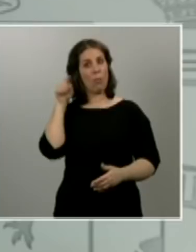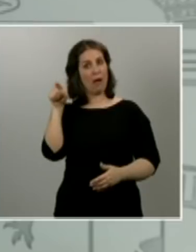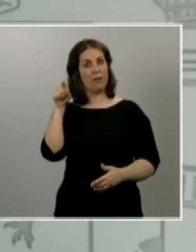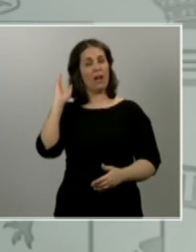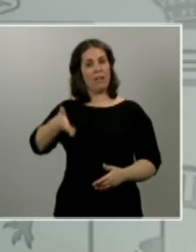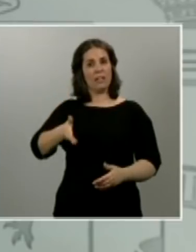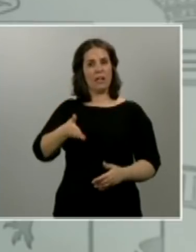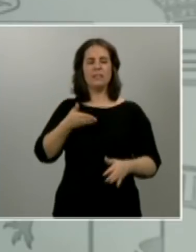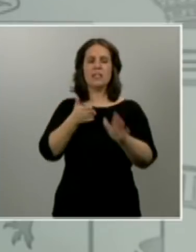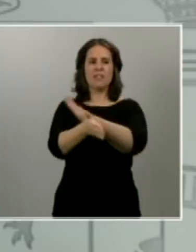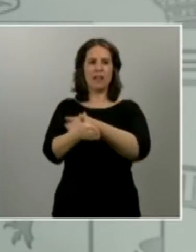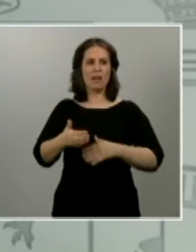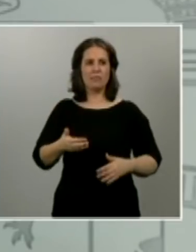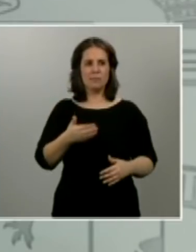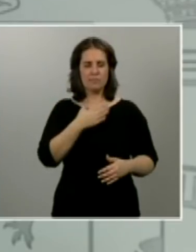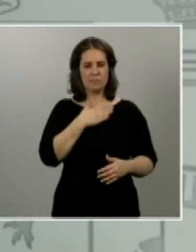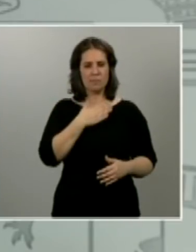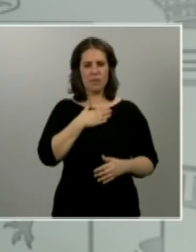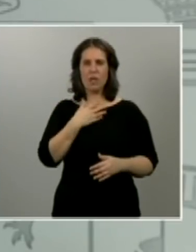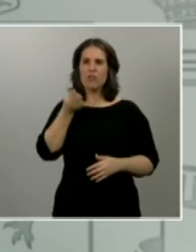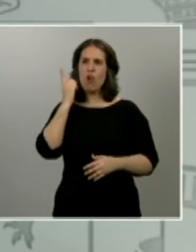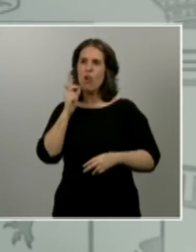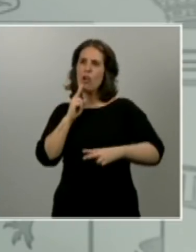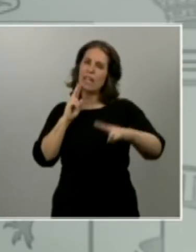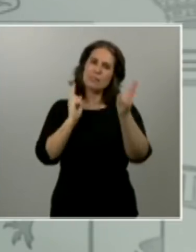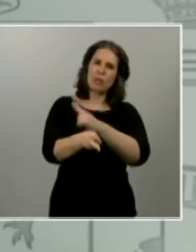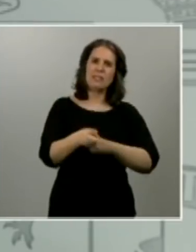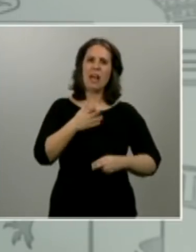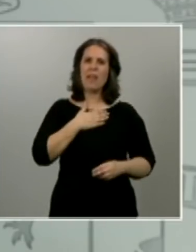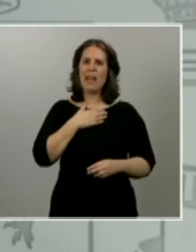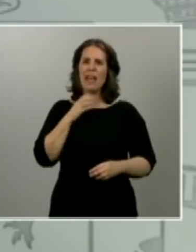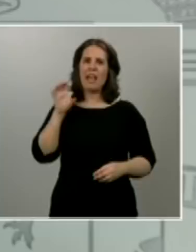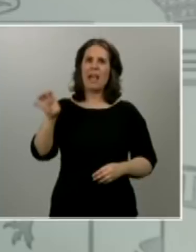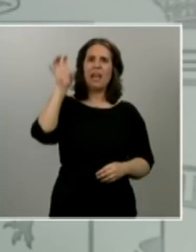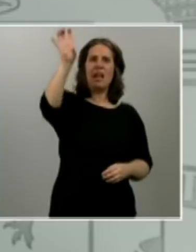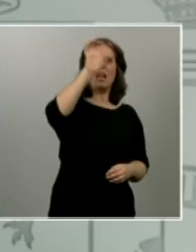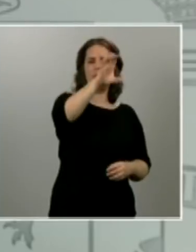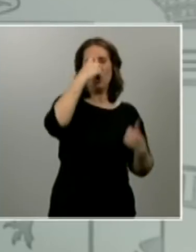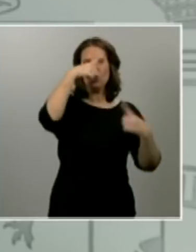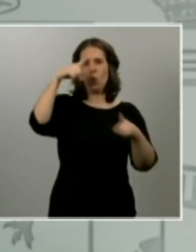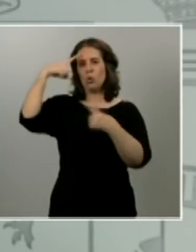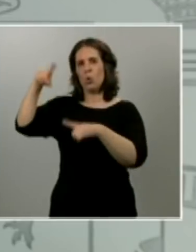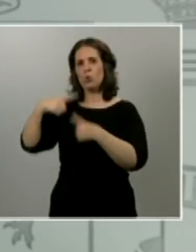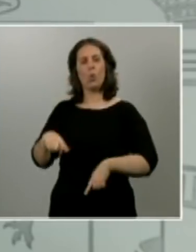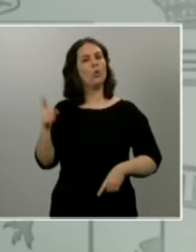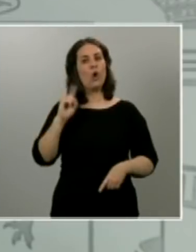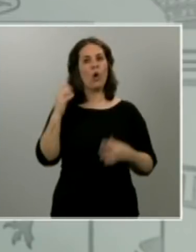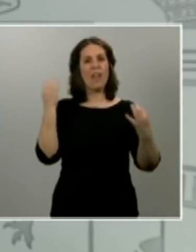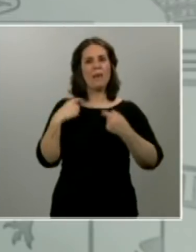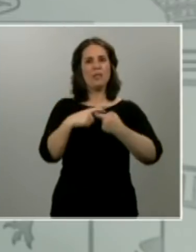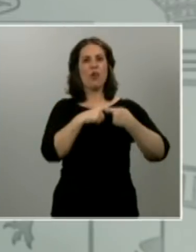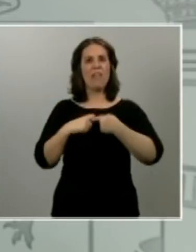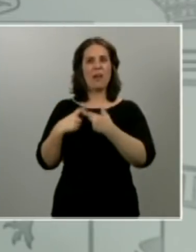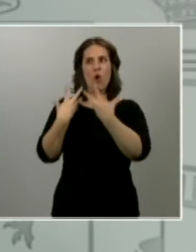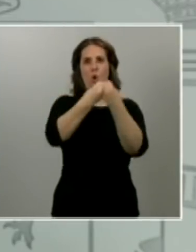podemos dar respuesta solo y exclusivamente desde los Estados-nación. Tenemos que darla desde un punto de vista solidario común. Y yo estoy